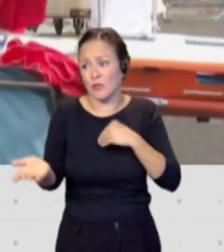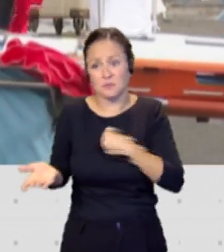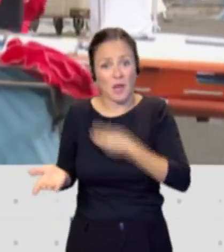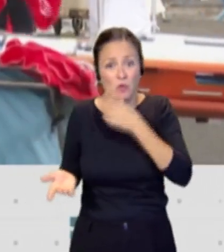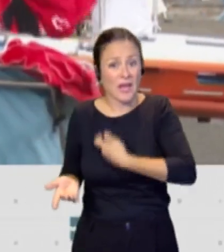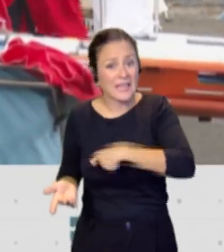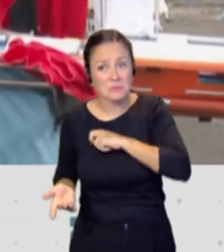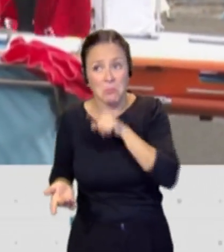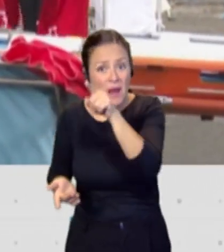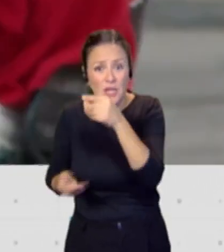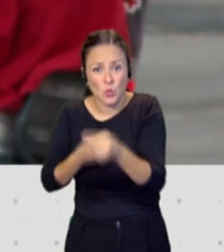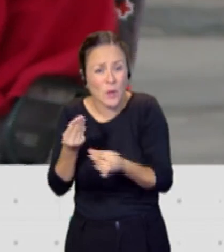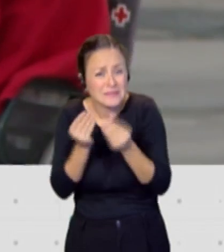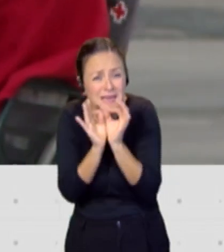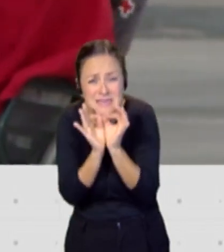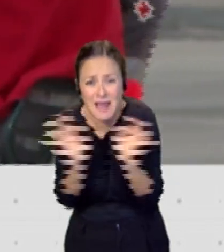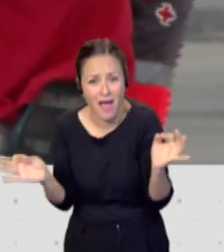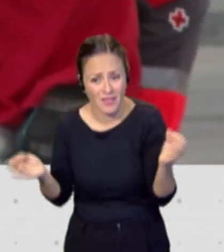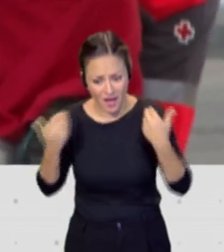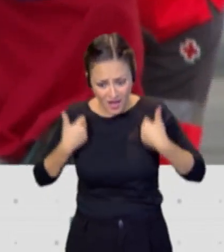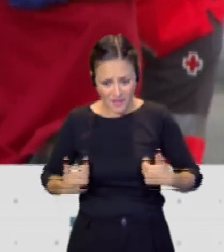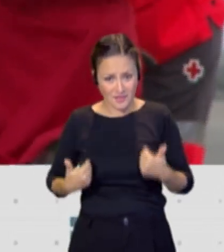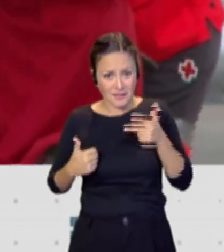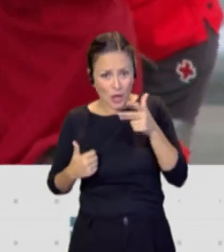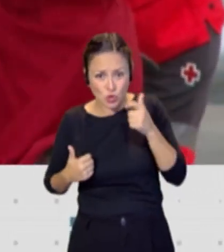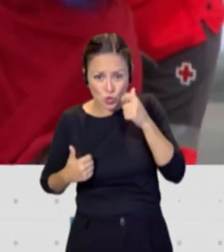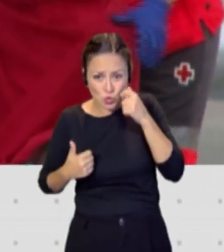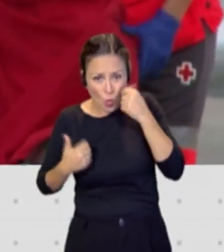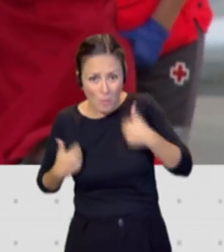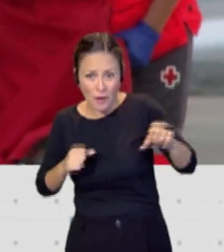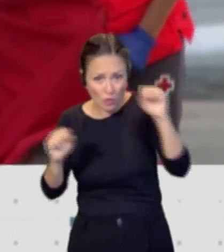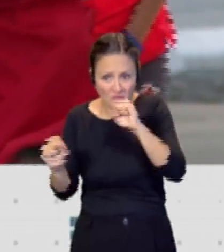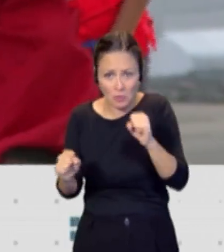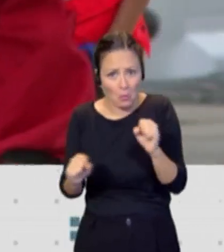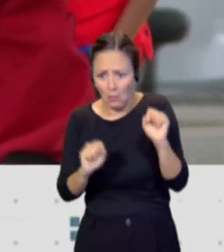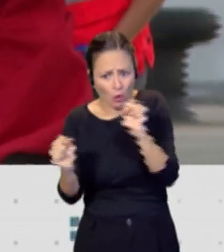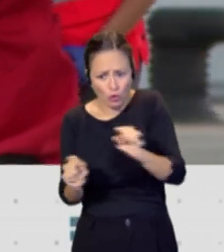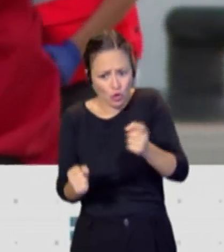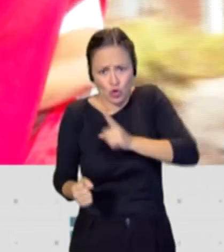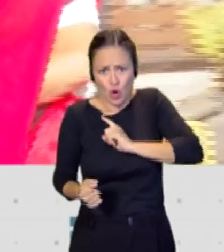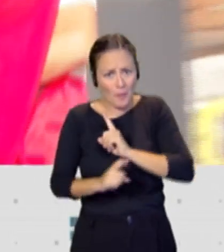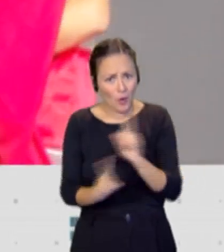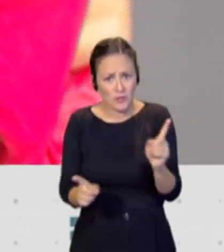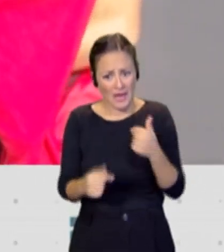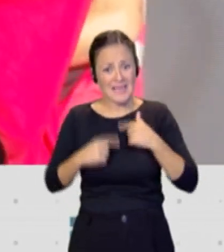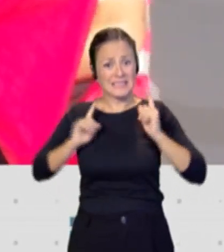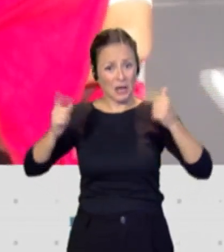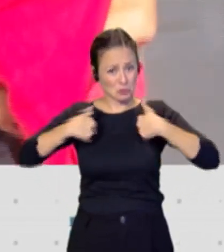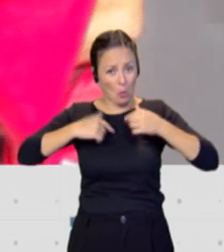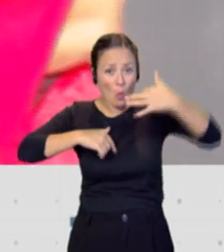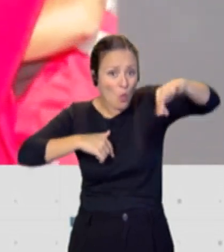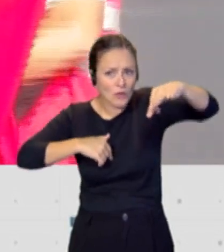Estado español no hace nada para proteger a las defensoras de derechos humanos. No solo es mi caso, estamos hablando del caso de muchas otras